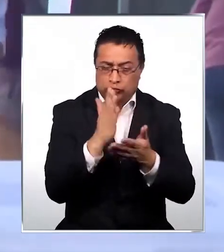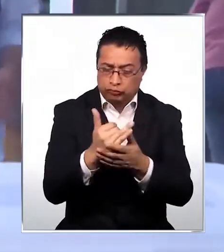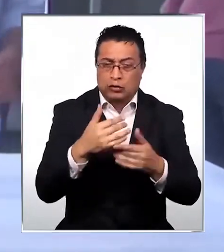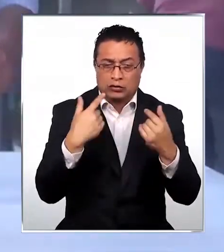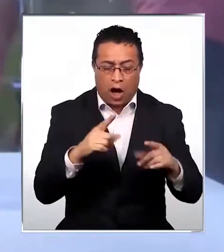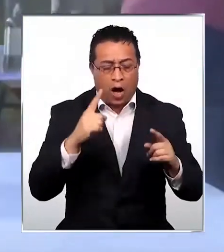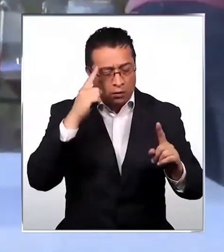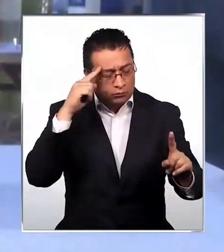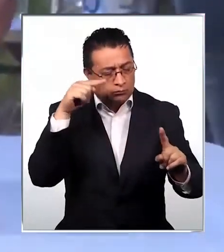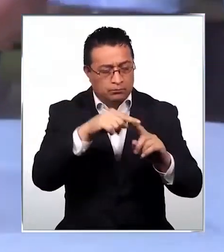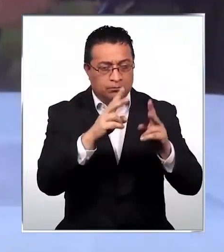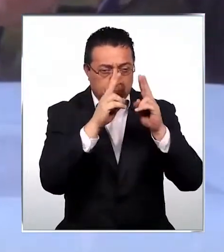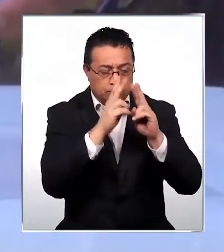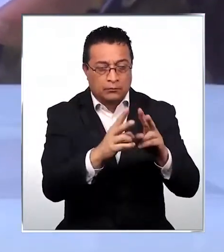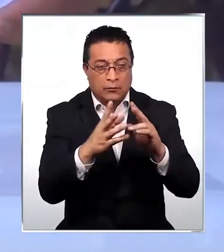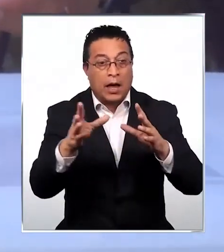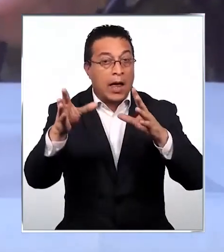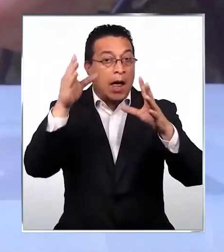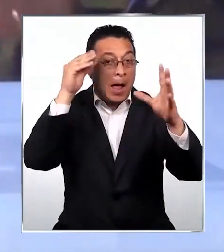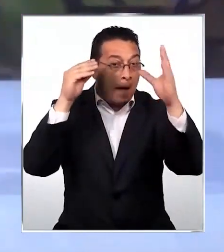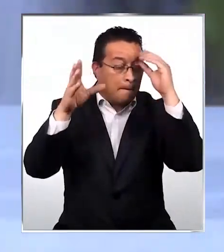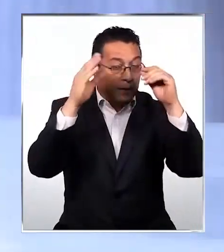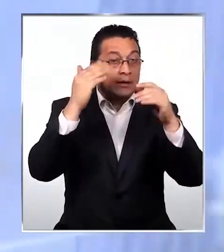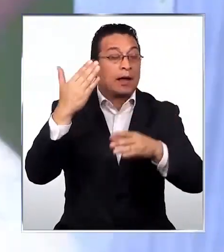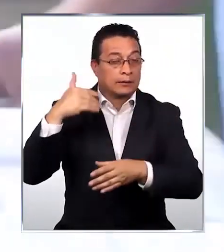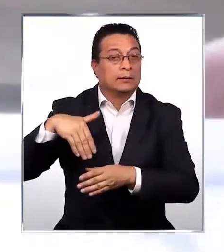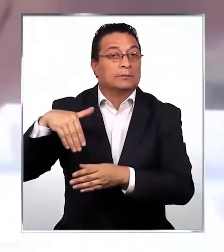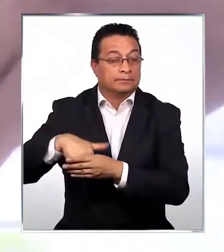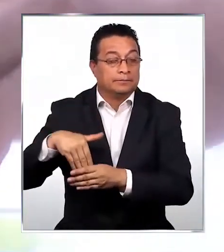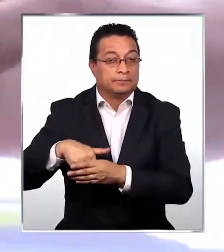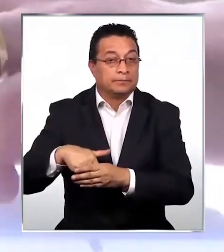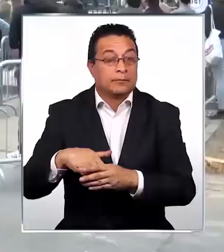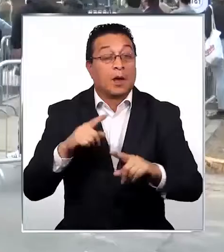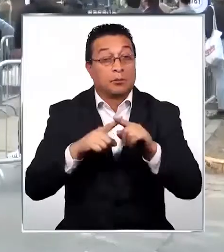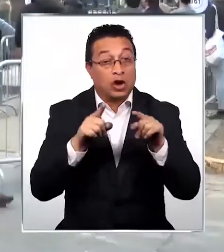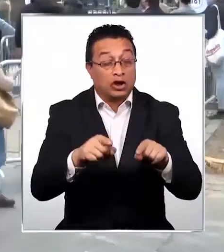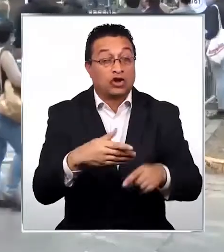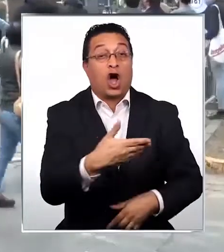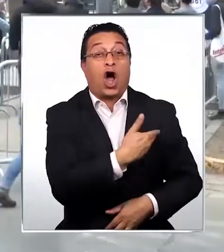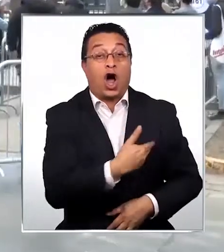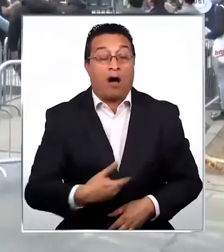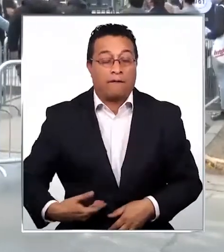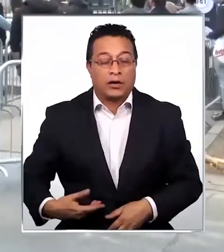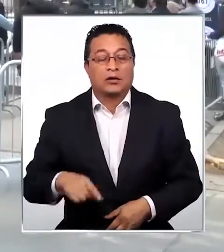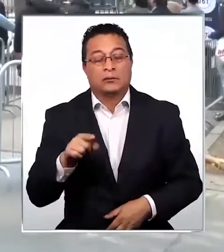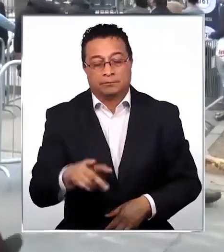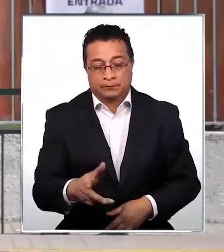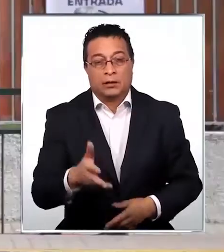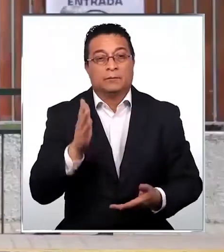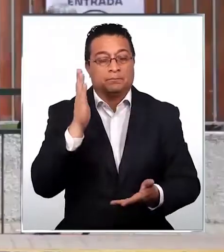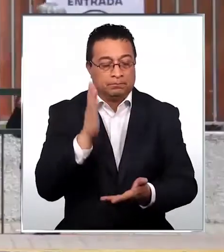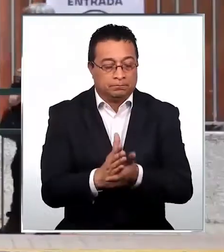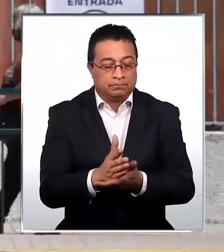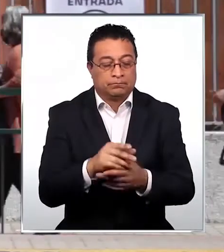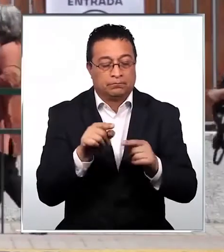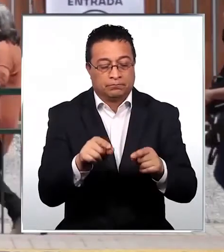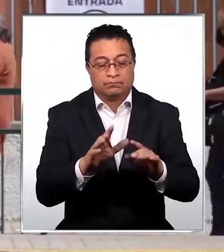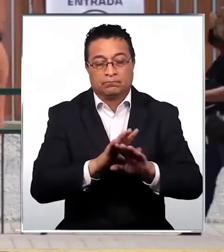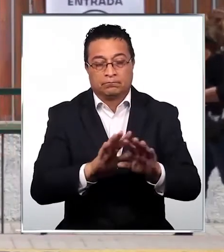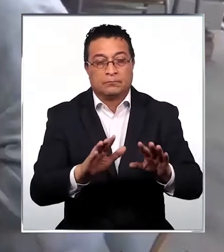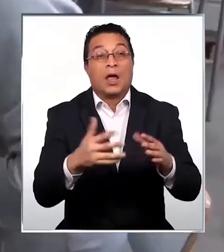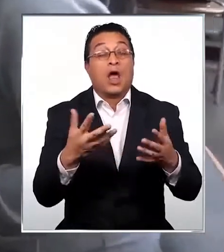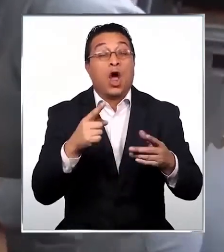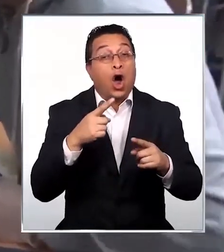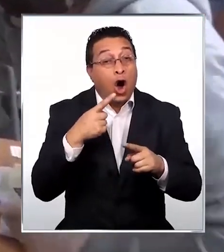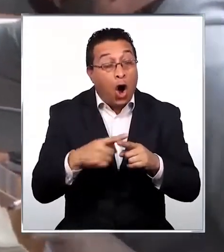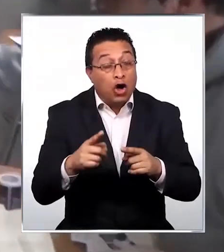también basándose en lo que fue la experiencia del plebiscito. Por lo tanto, el gobierno ha tomado las medidas del caso y si